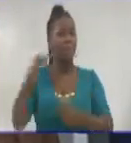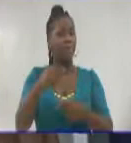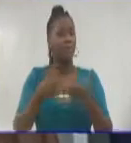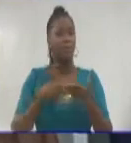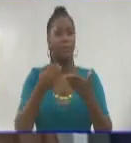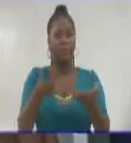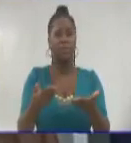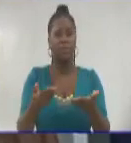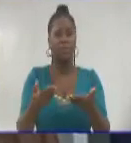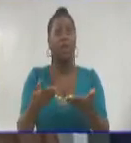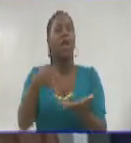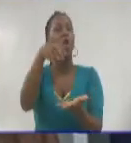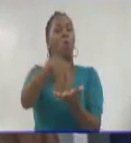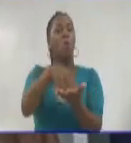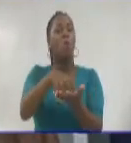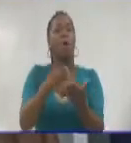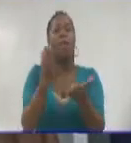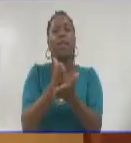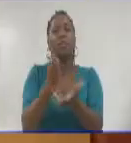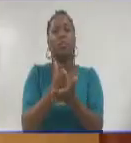entre ellos la beca de creación.